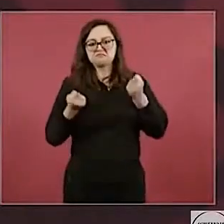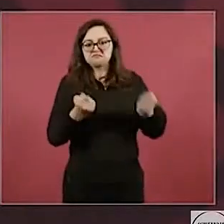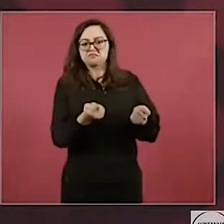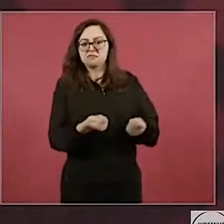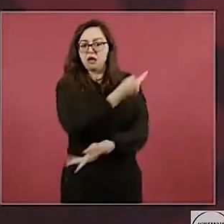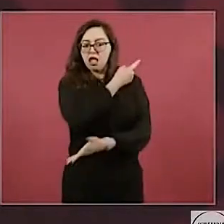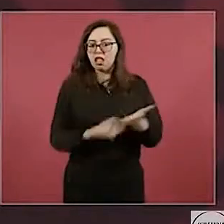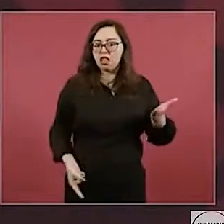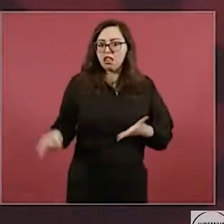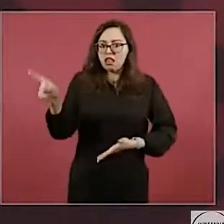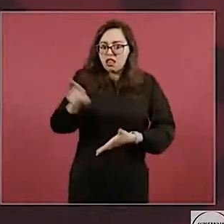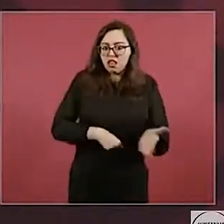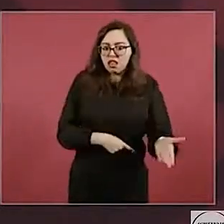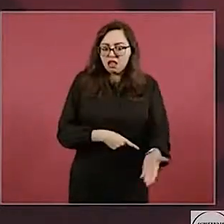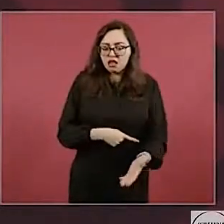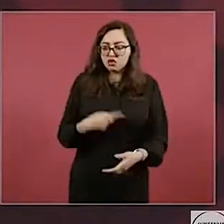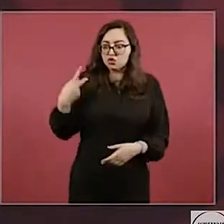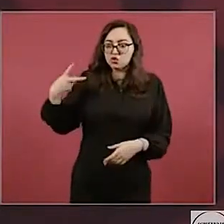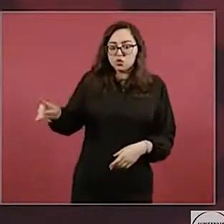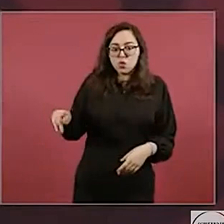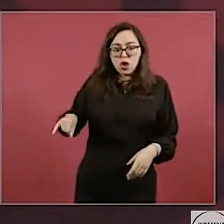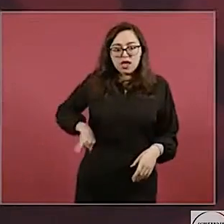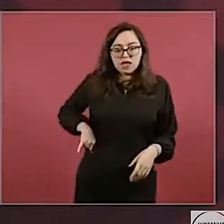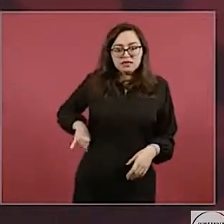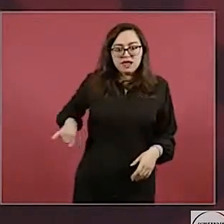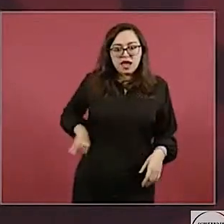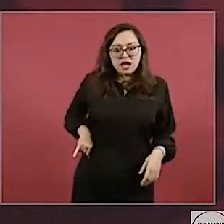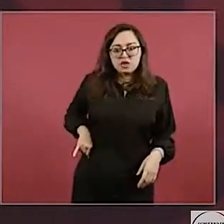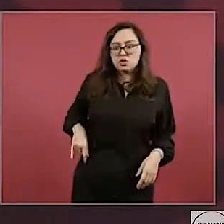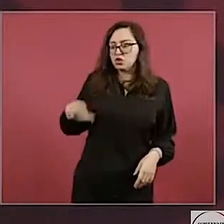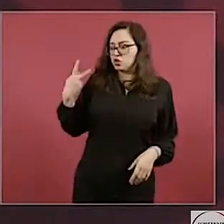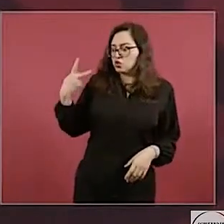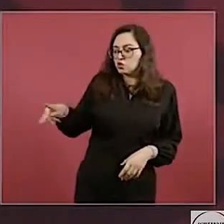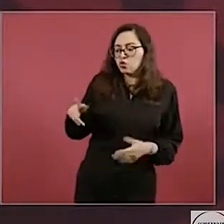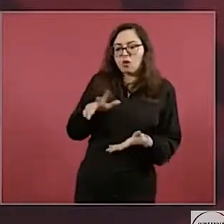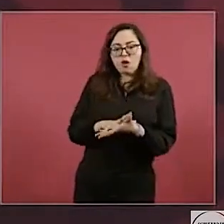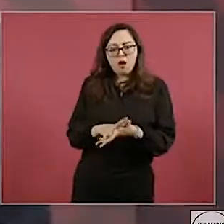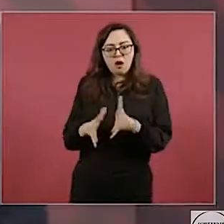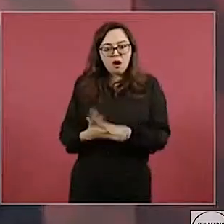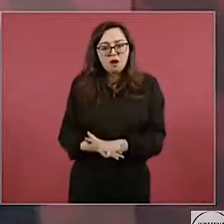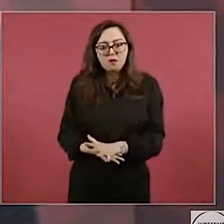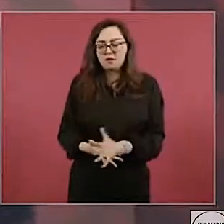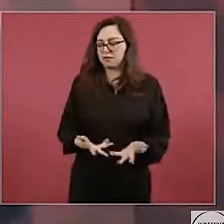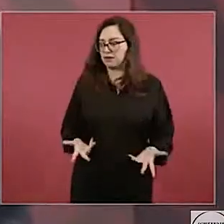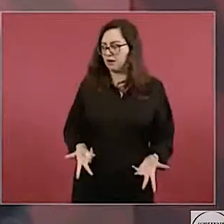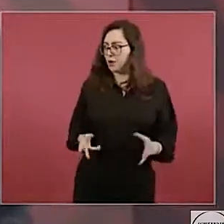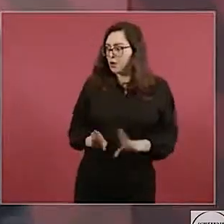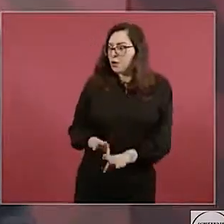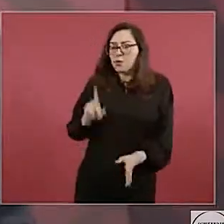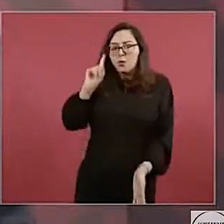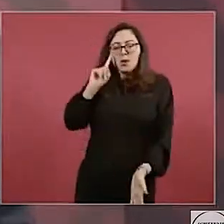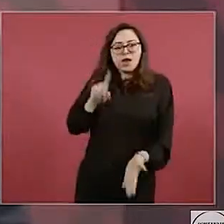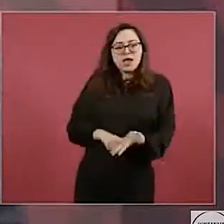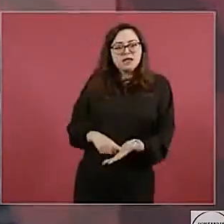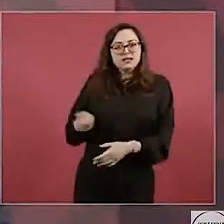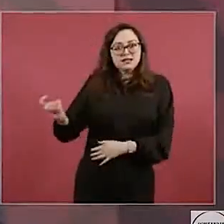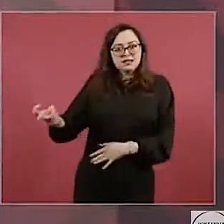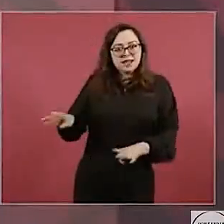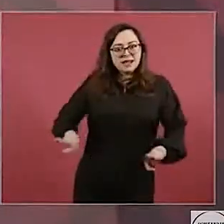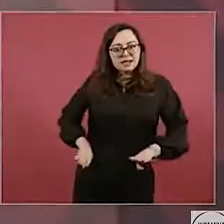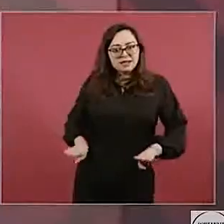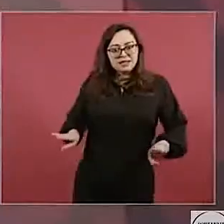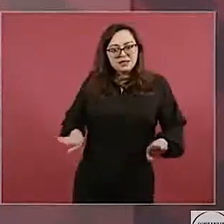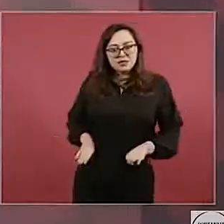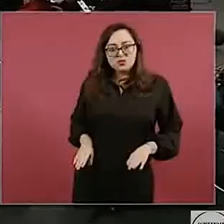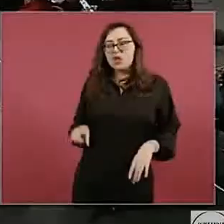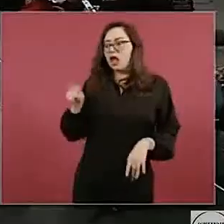el que una institución del Estado, en vez de servirle al pueblo, esté